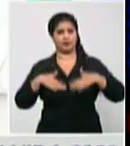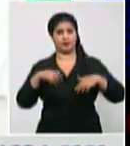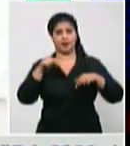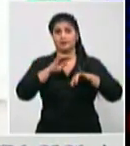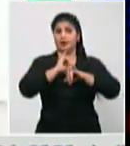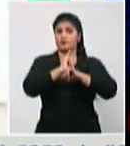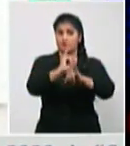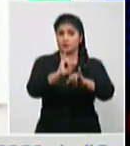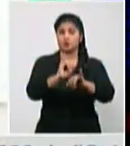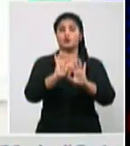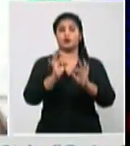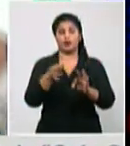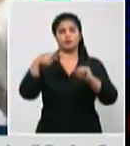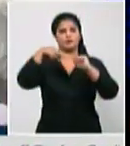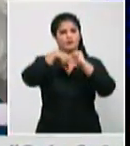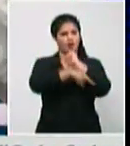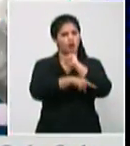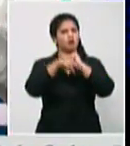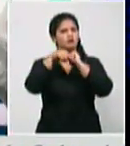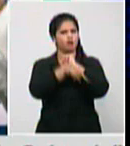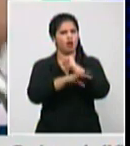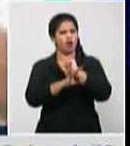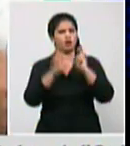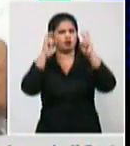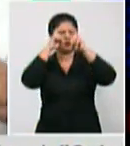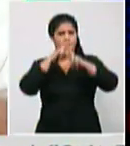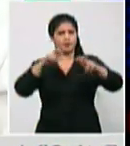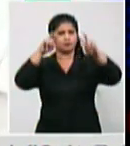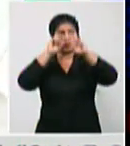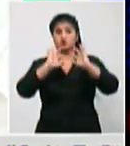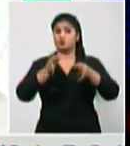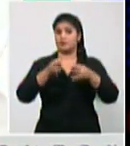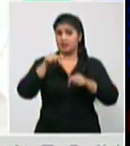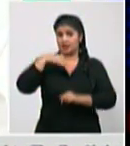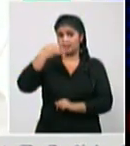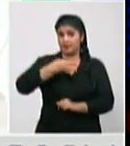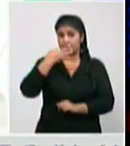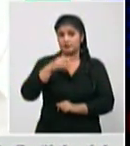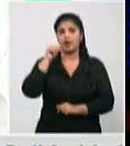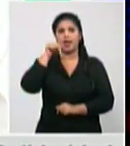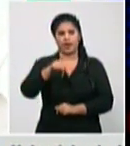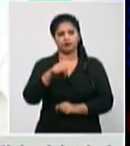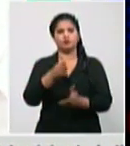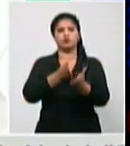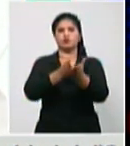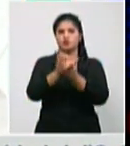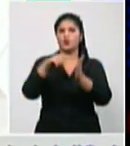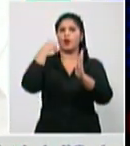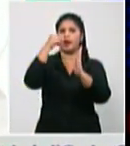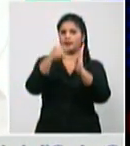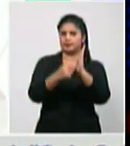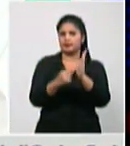sigue profundizando se sigue investigando se sigue investigando las características y todo el mundo